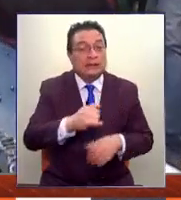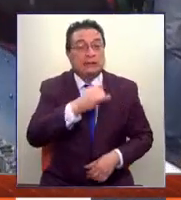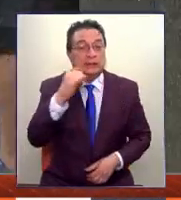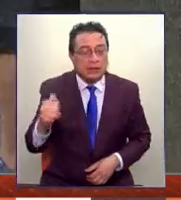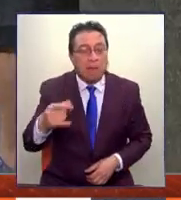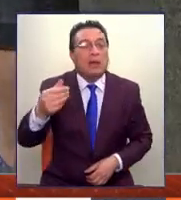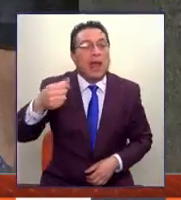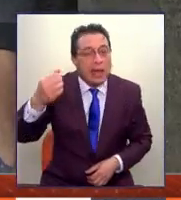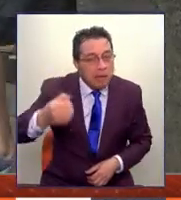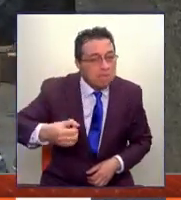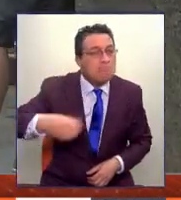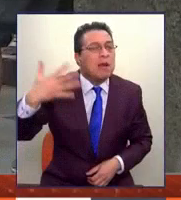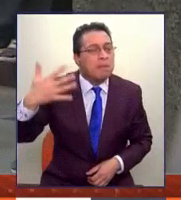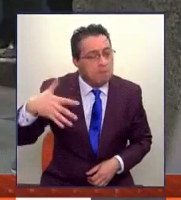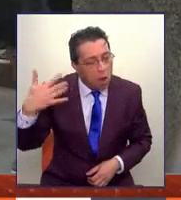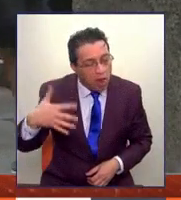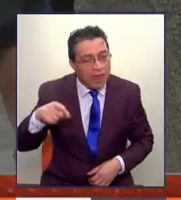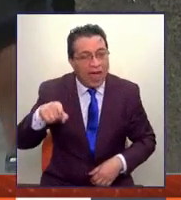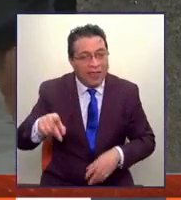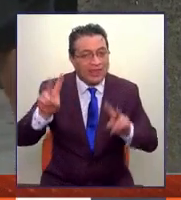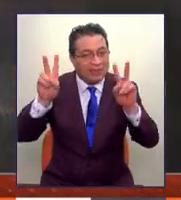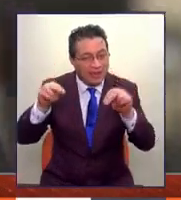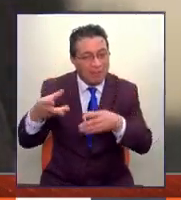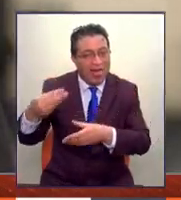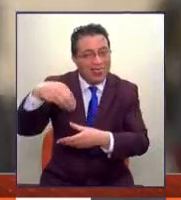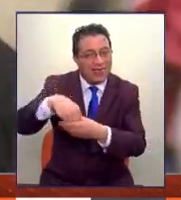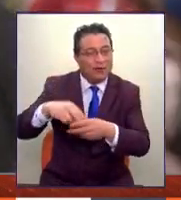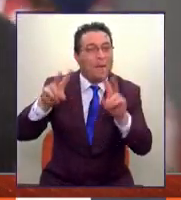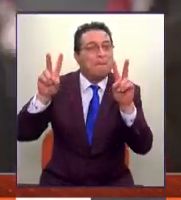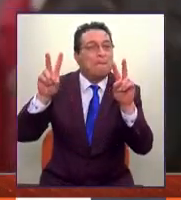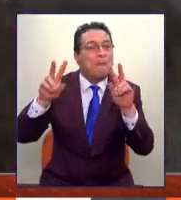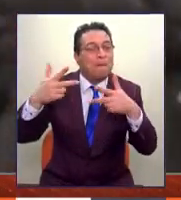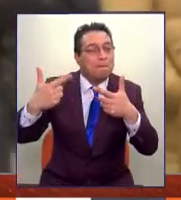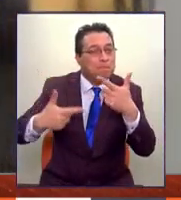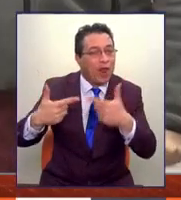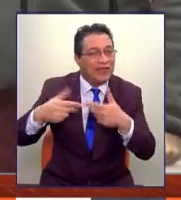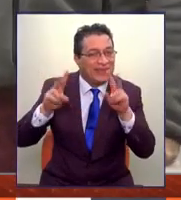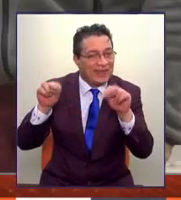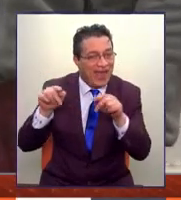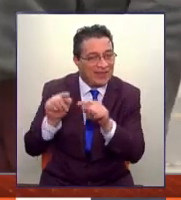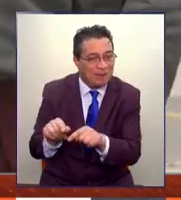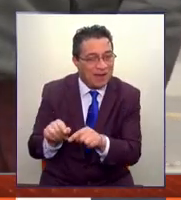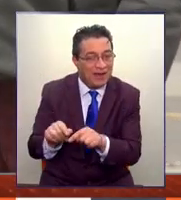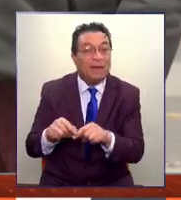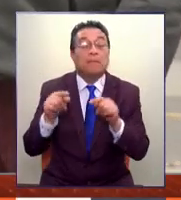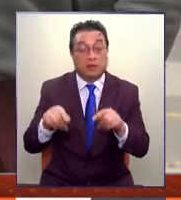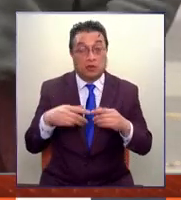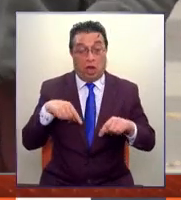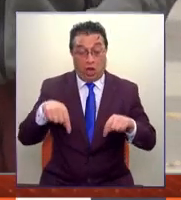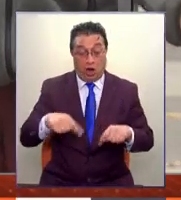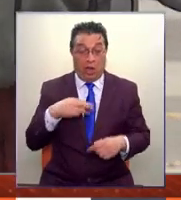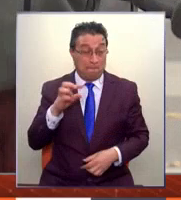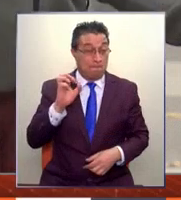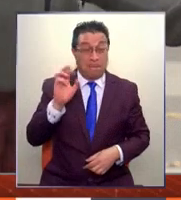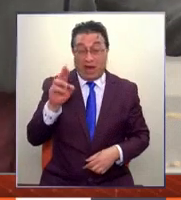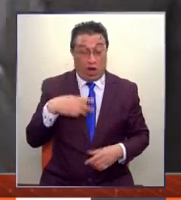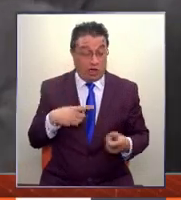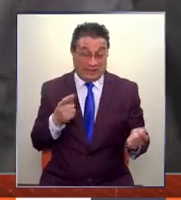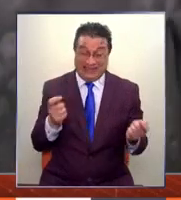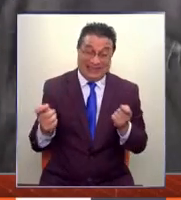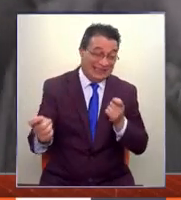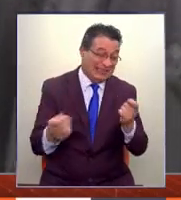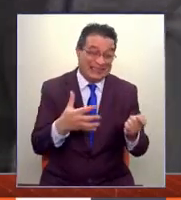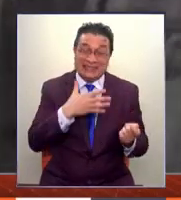valioso, particularmente en política, creo que en estos minutos en que enfrentamos la peor crisis que nuestro país haya